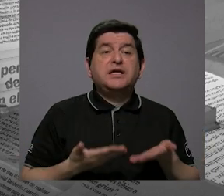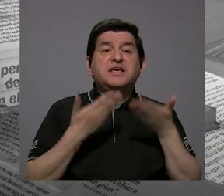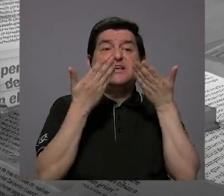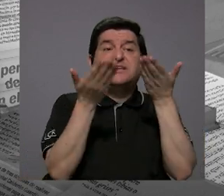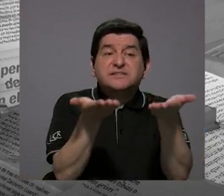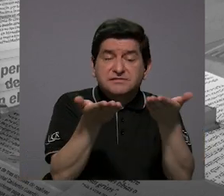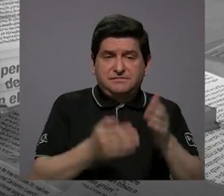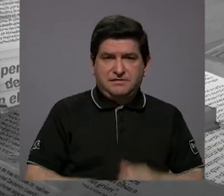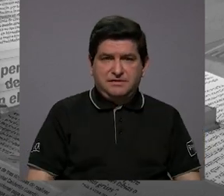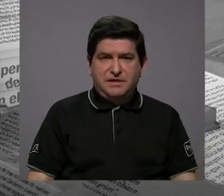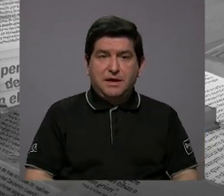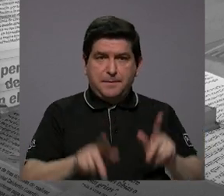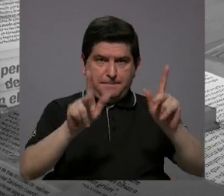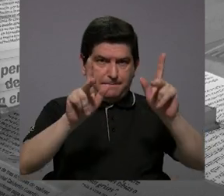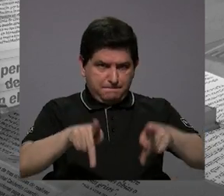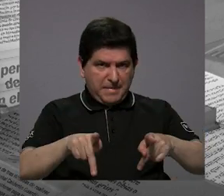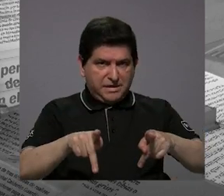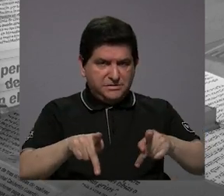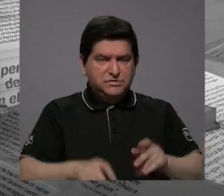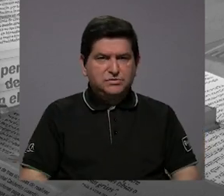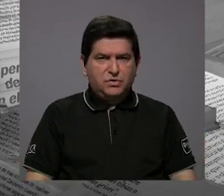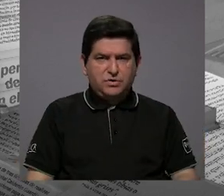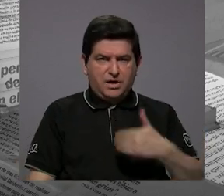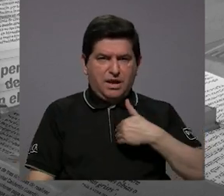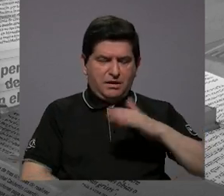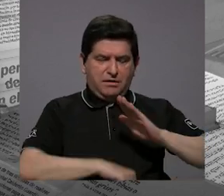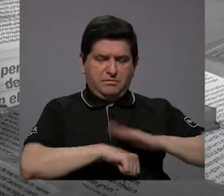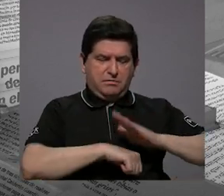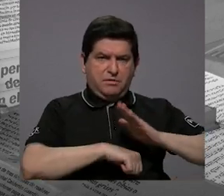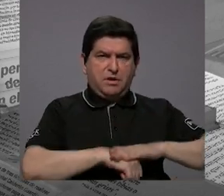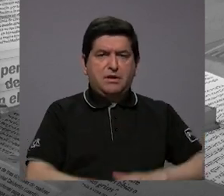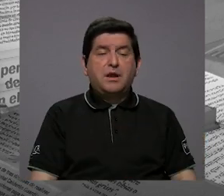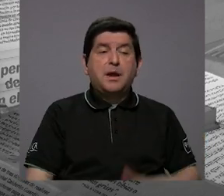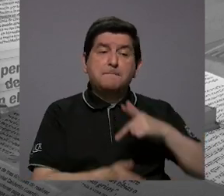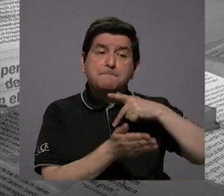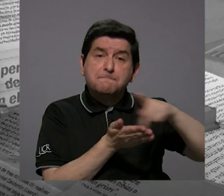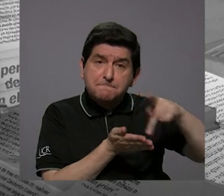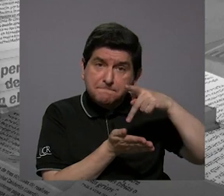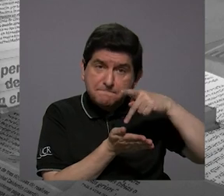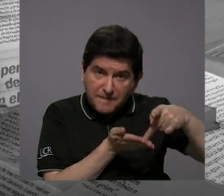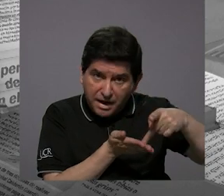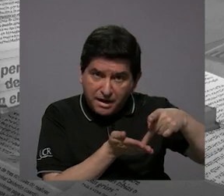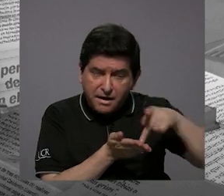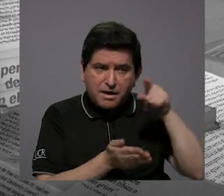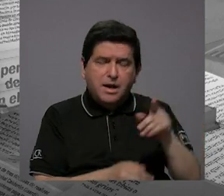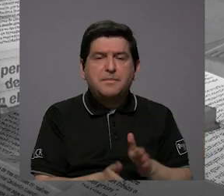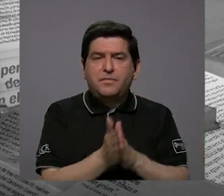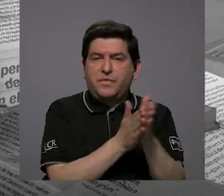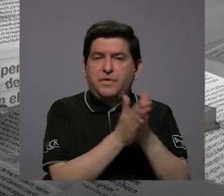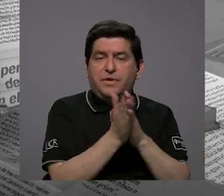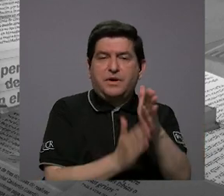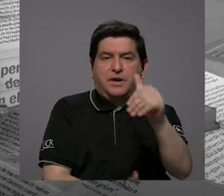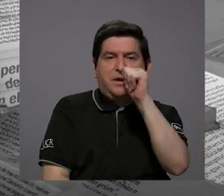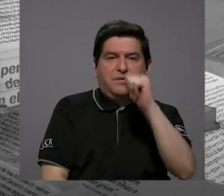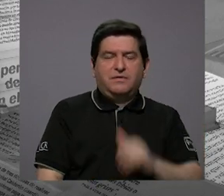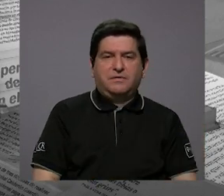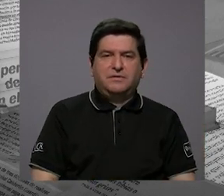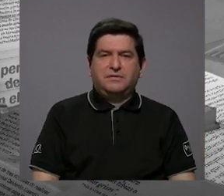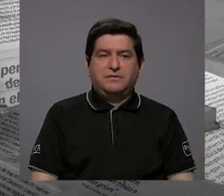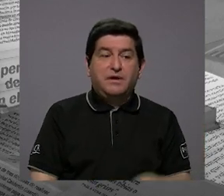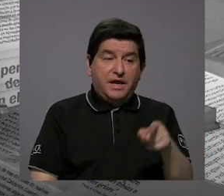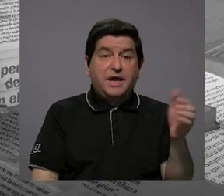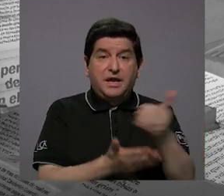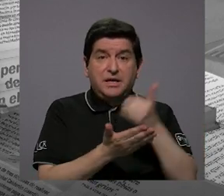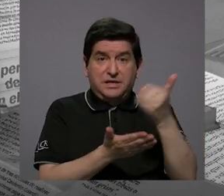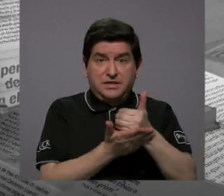se otorga, entonces la persona que obtiene la concesión tiene que pagar por ese aprovechamiento. Es un